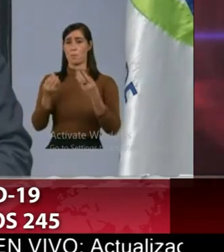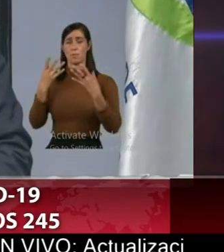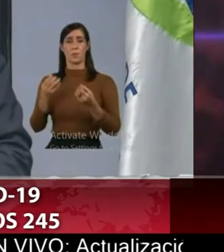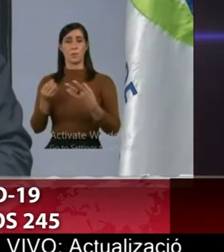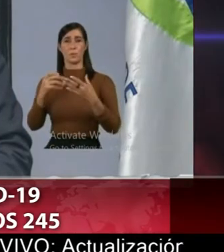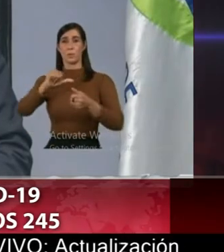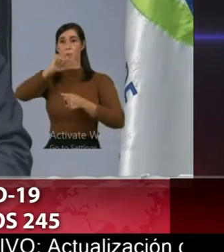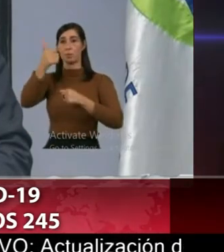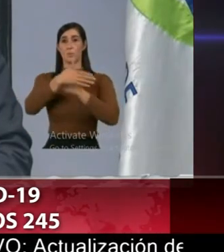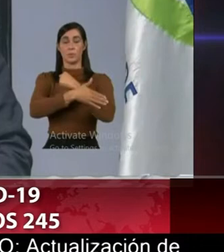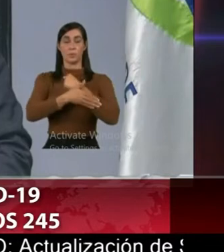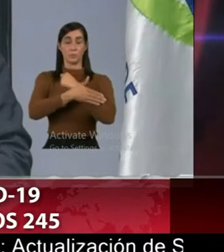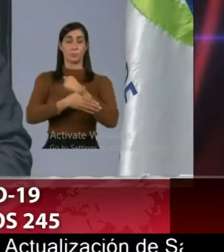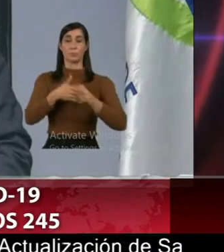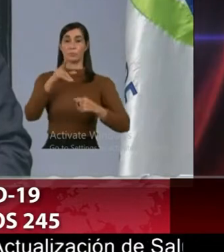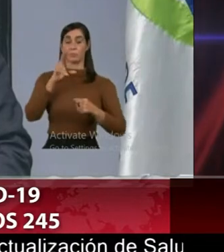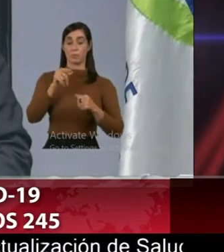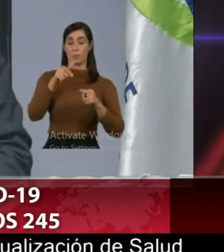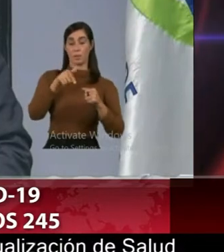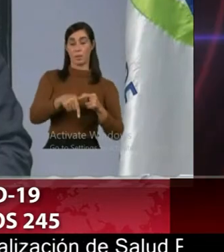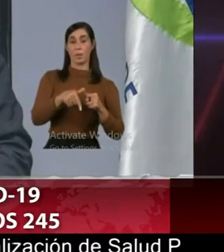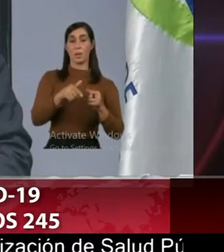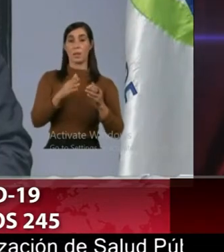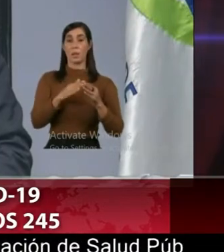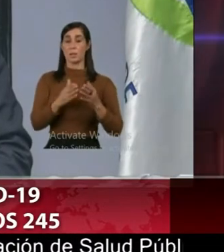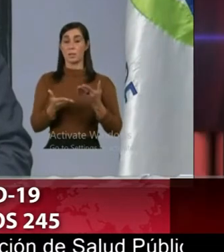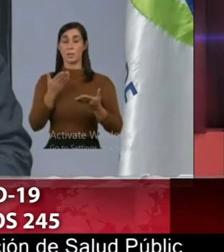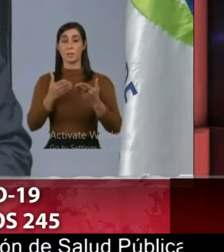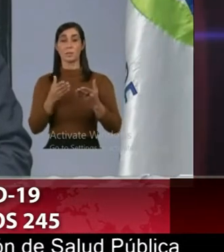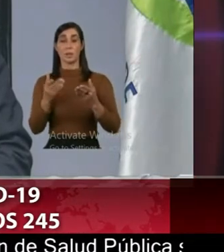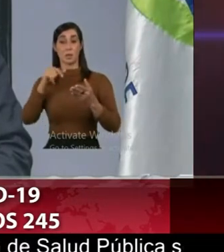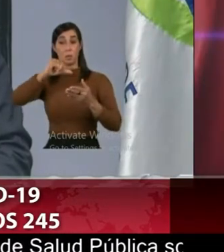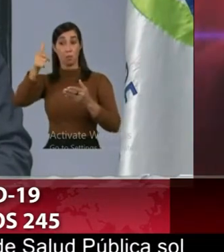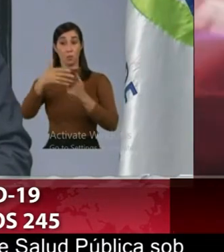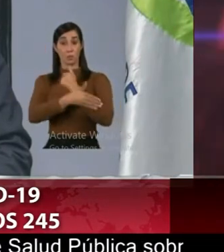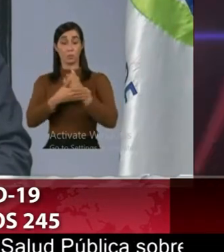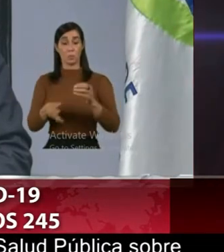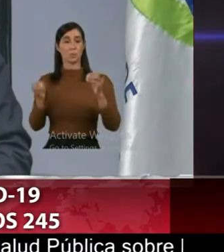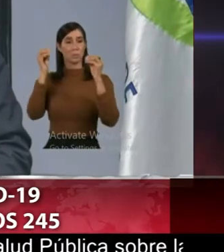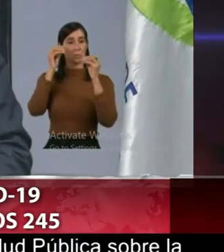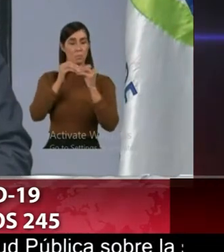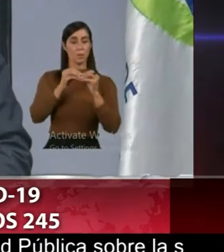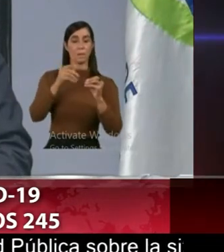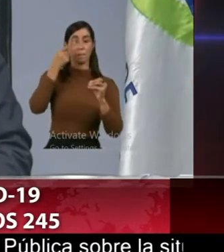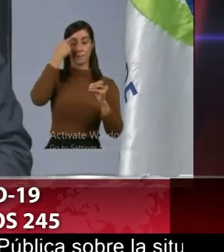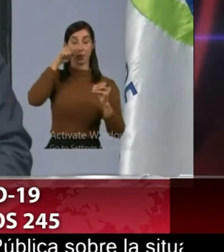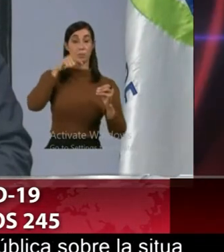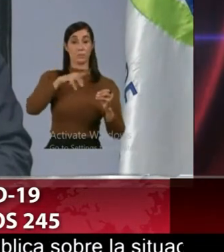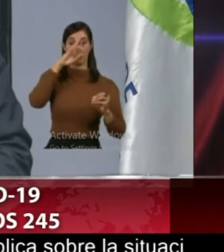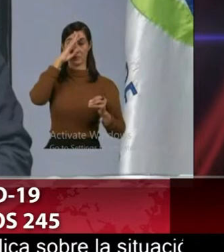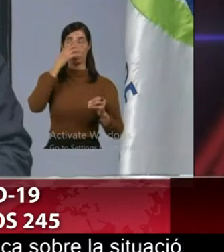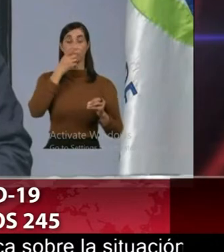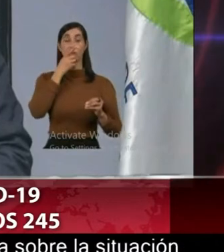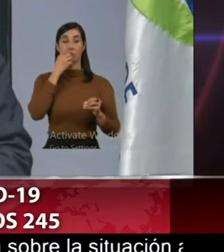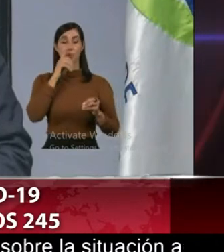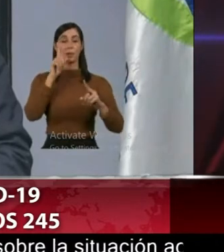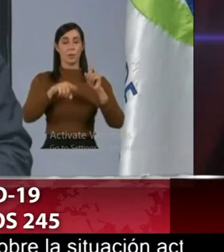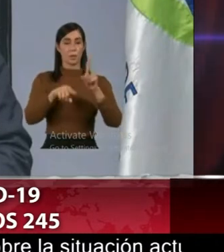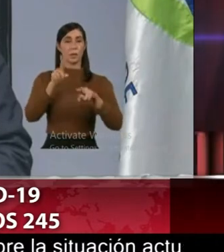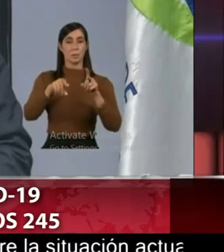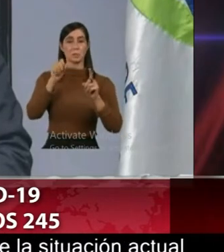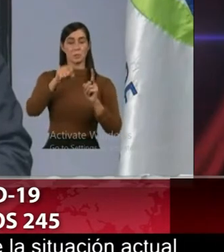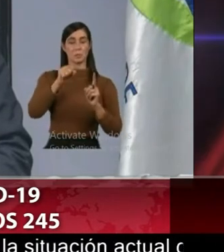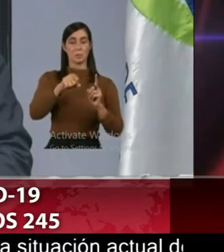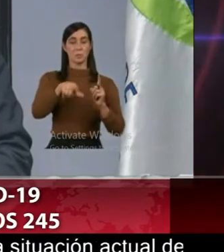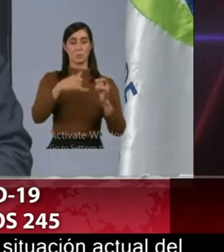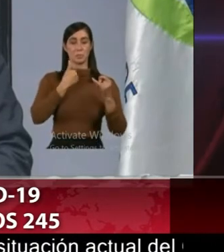infraestructuras que pudieran hacer mucha más que la que nosotros hacemos pero si tenemos casos que se han hecho